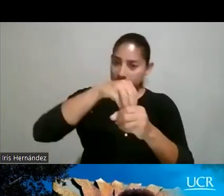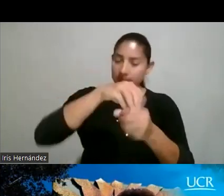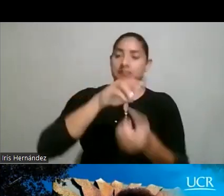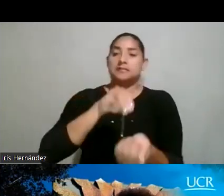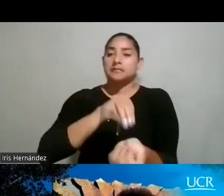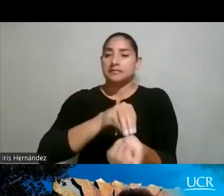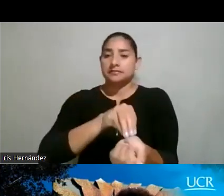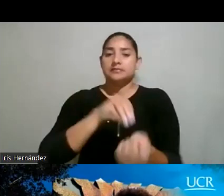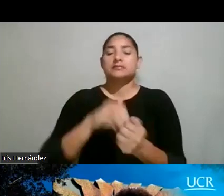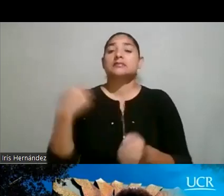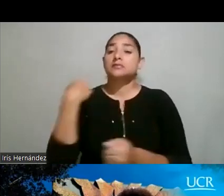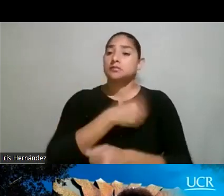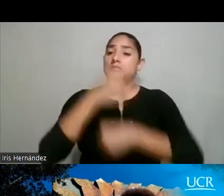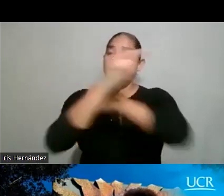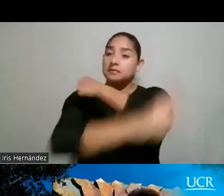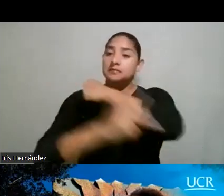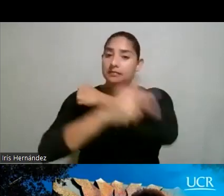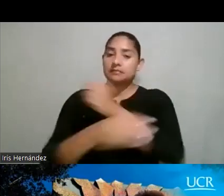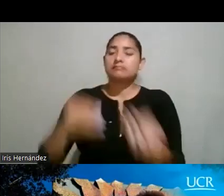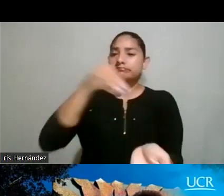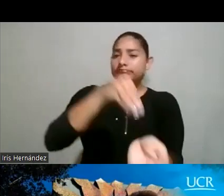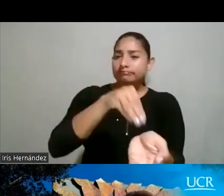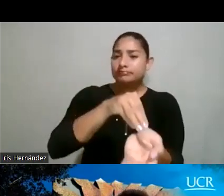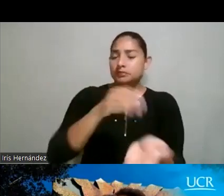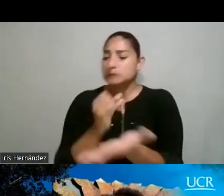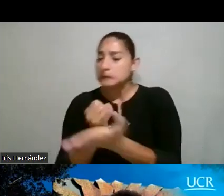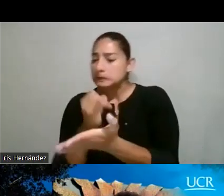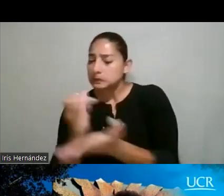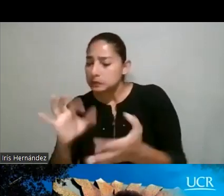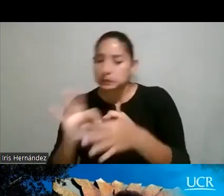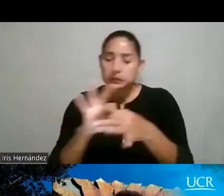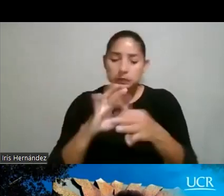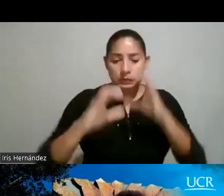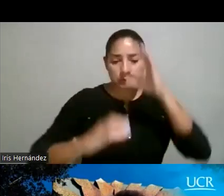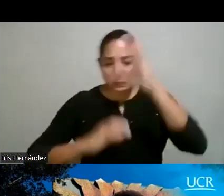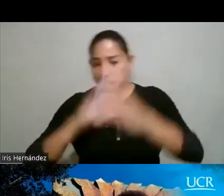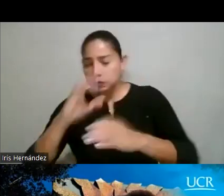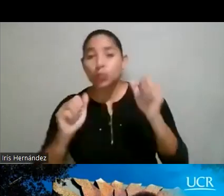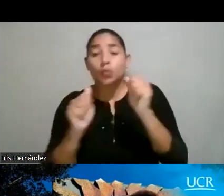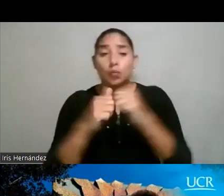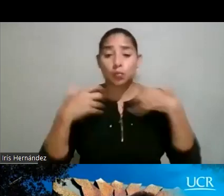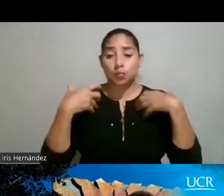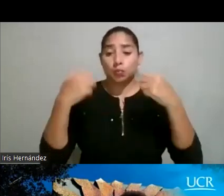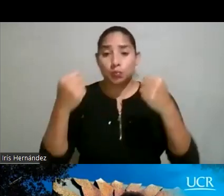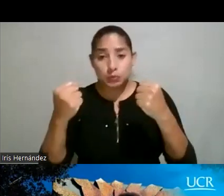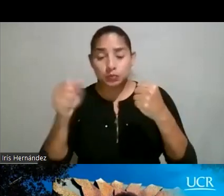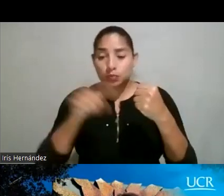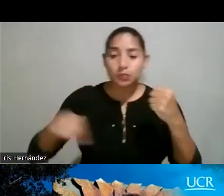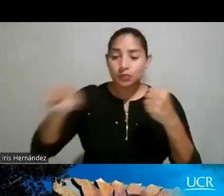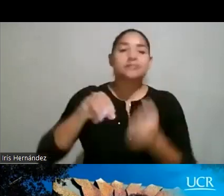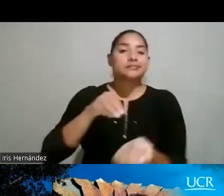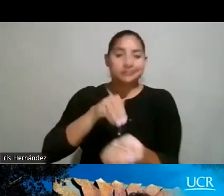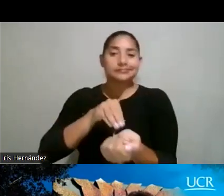en nuestro país, pues, justamente la medicina o las investigaciones o la ciencia relacionada con las áreas de la salud, de medicina,